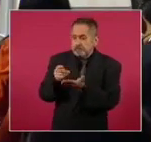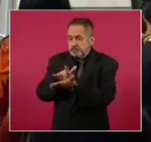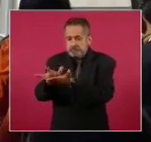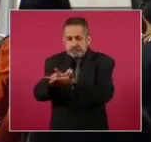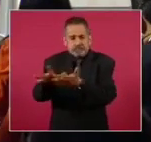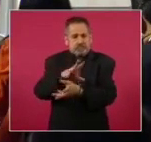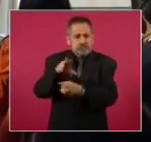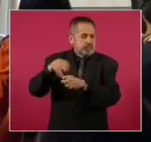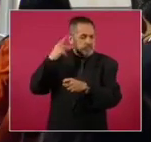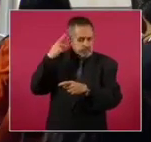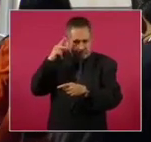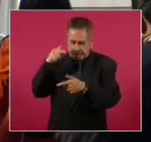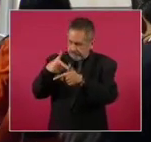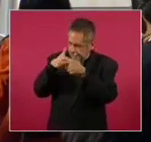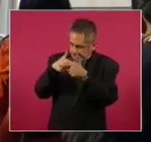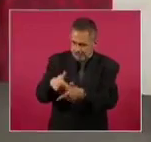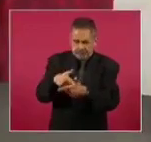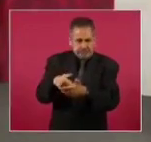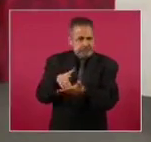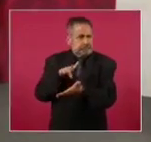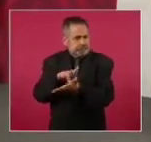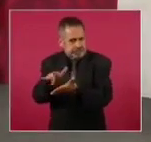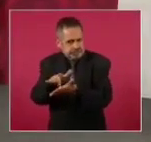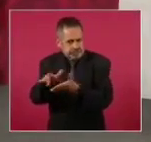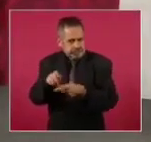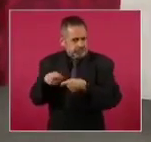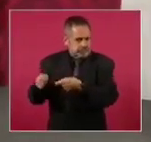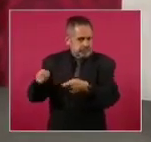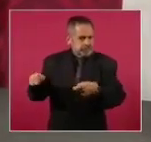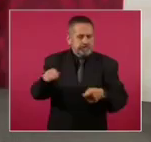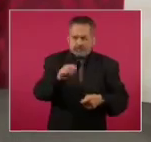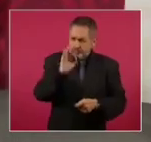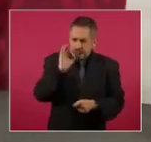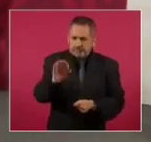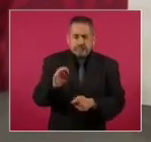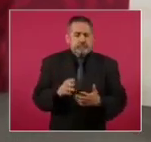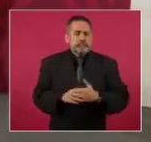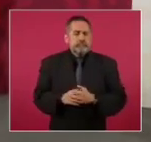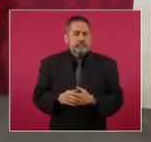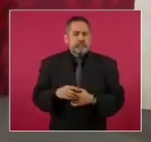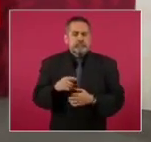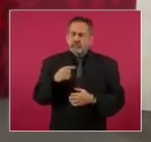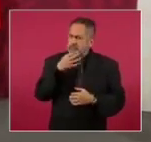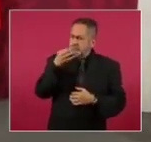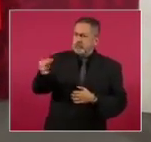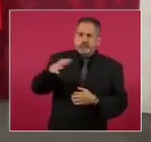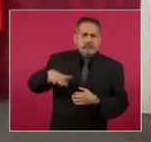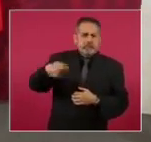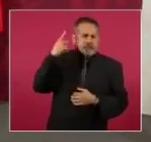Puebla y que los queremos mucho,